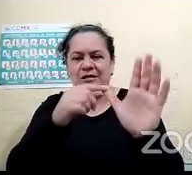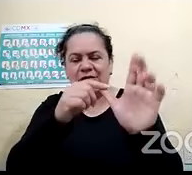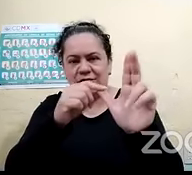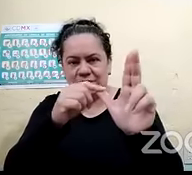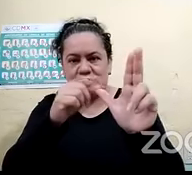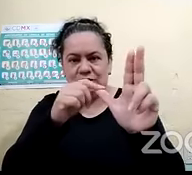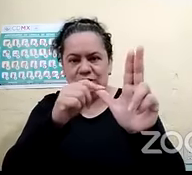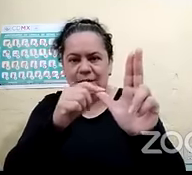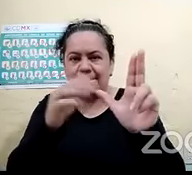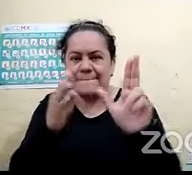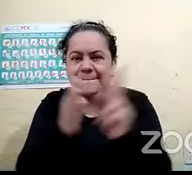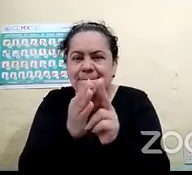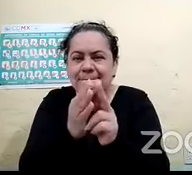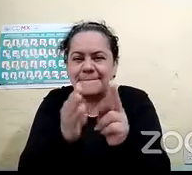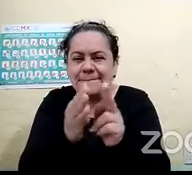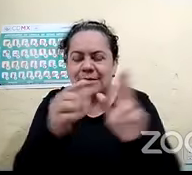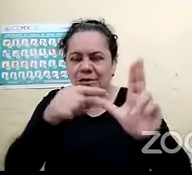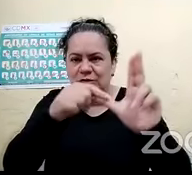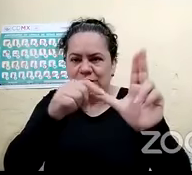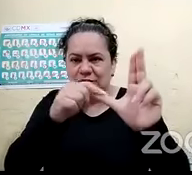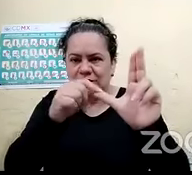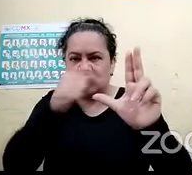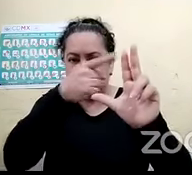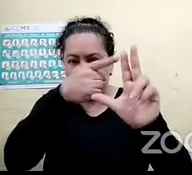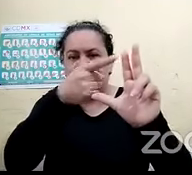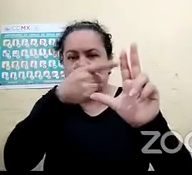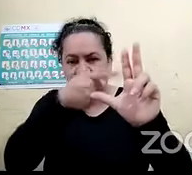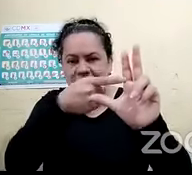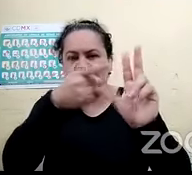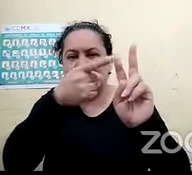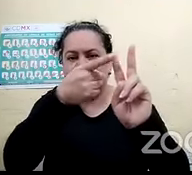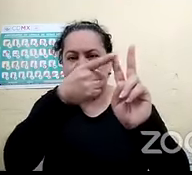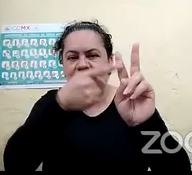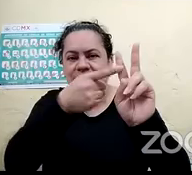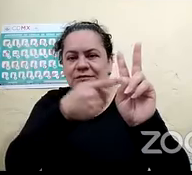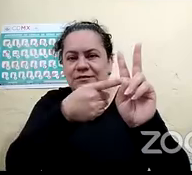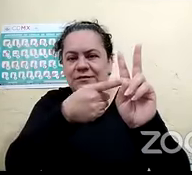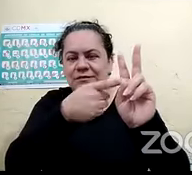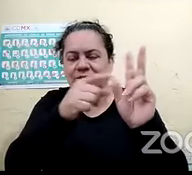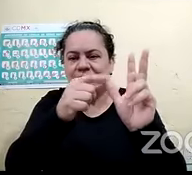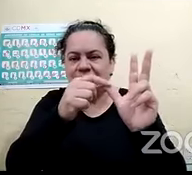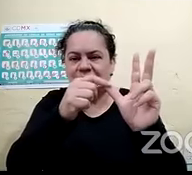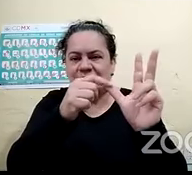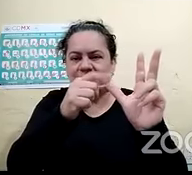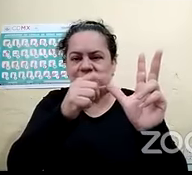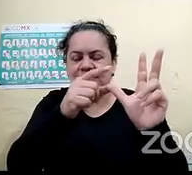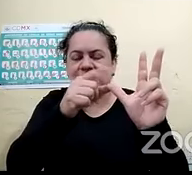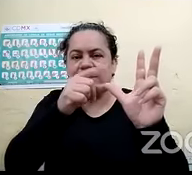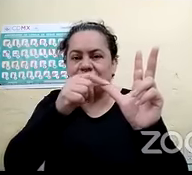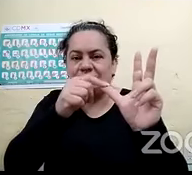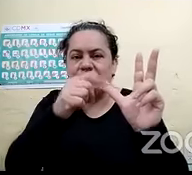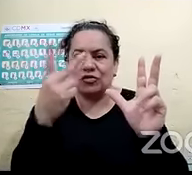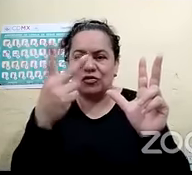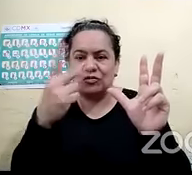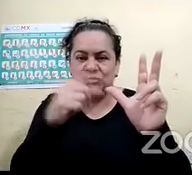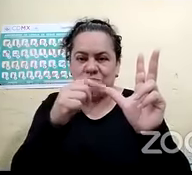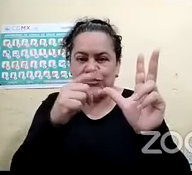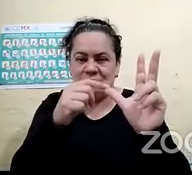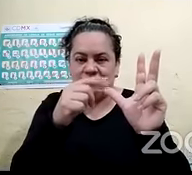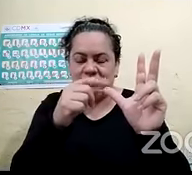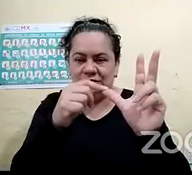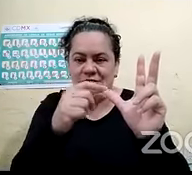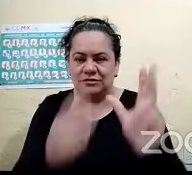una sola vez. Y para saber si se terminó una palabra, dos veces se toca el dedo gordo.